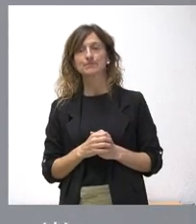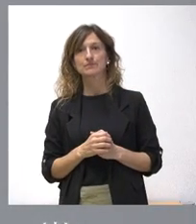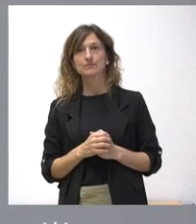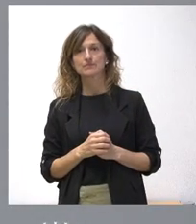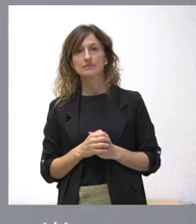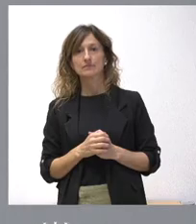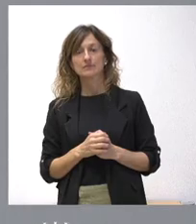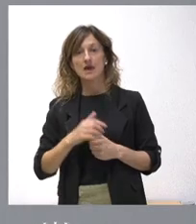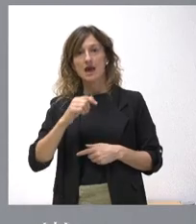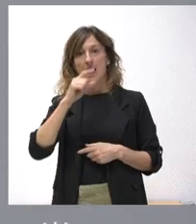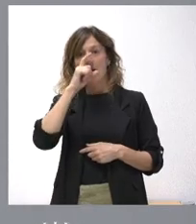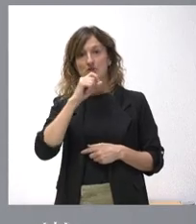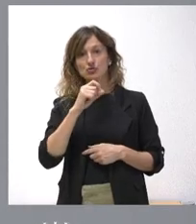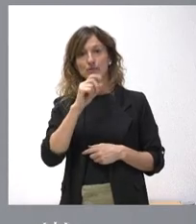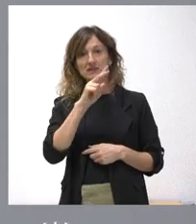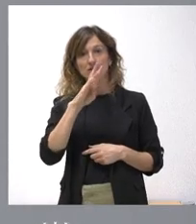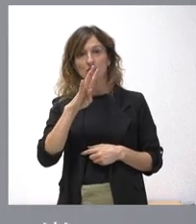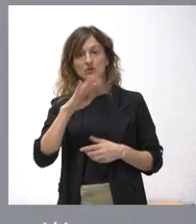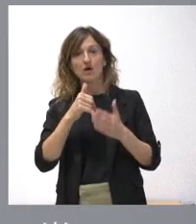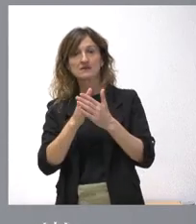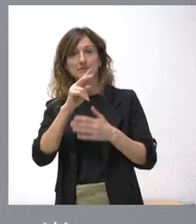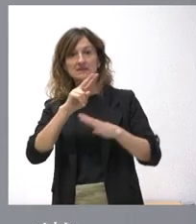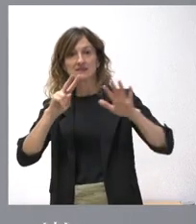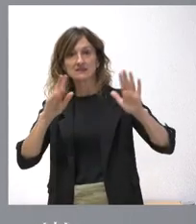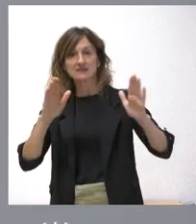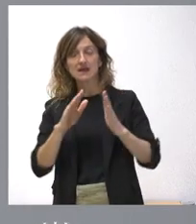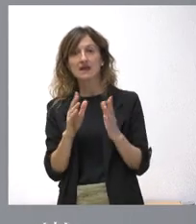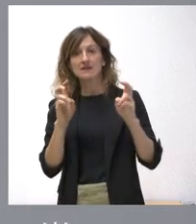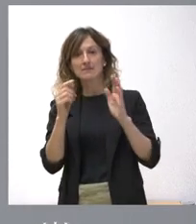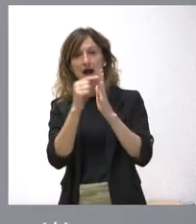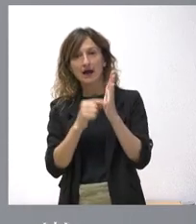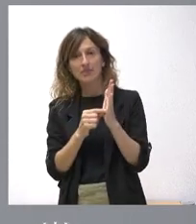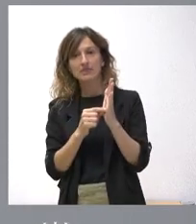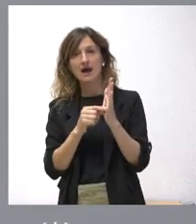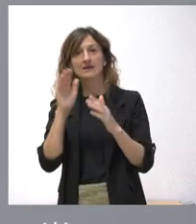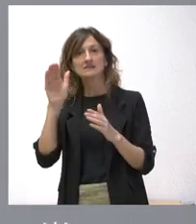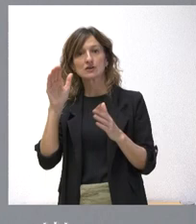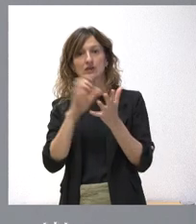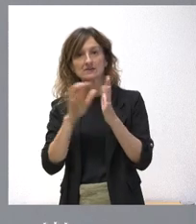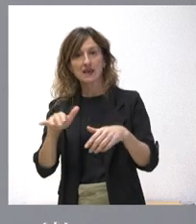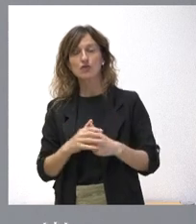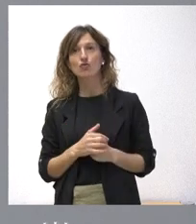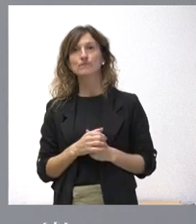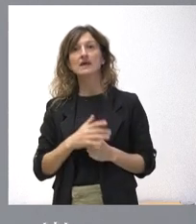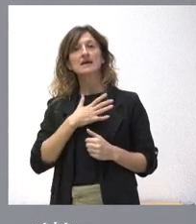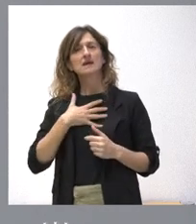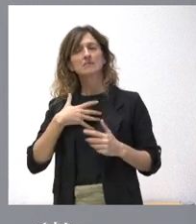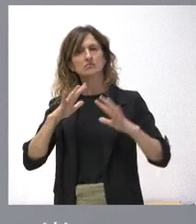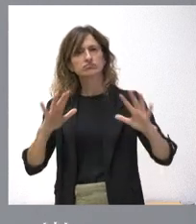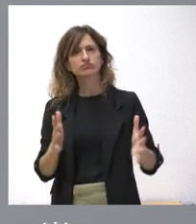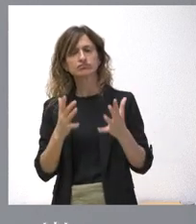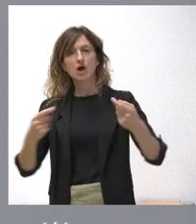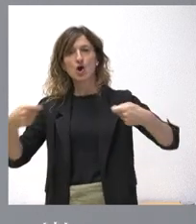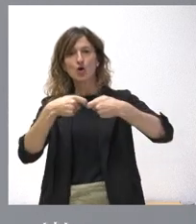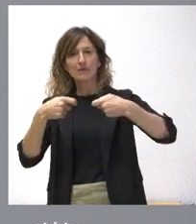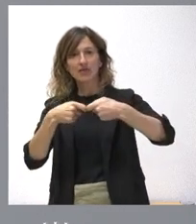periodo 24-27 hemos aprobado la agenda de acción exterior de la Junta de Castilla y León. El objetivo es incentivar la cooperación con